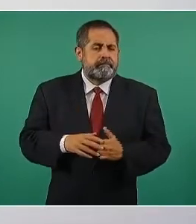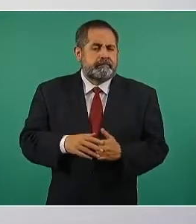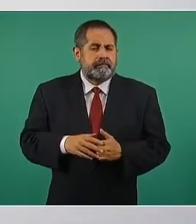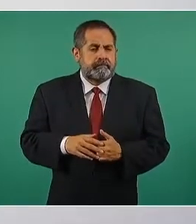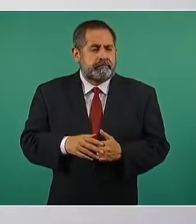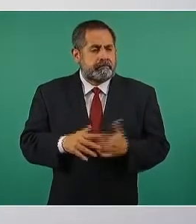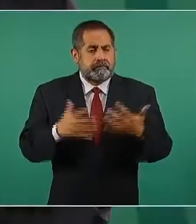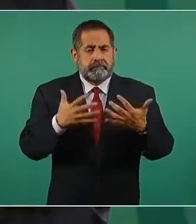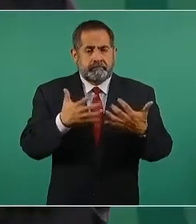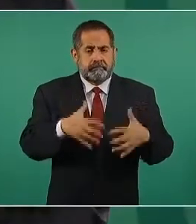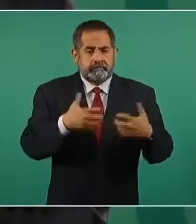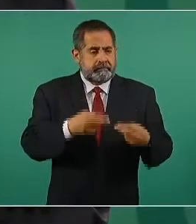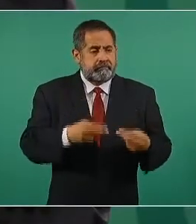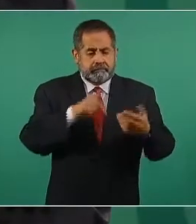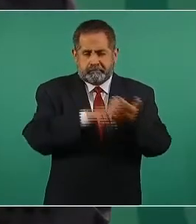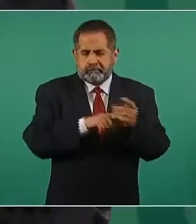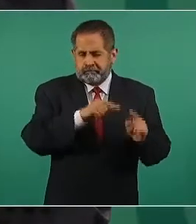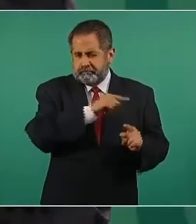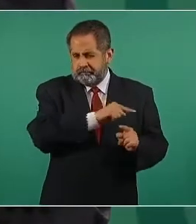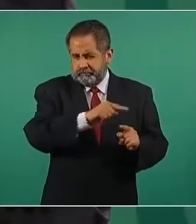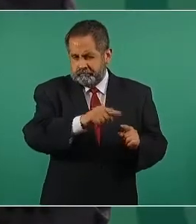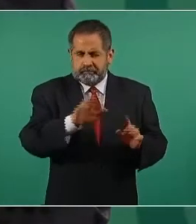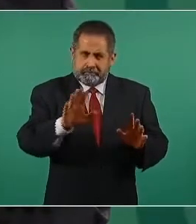empresas, sobre todo,